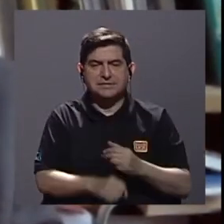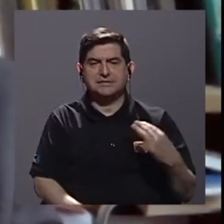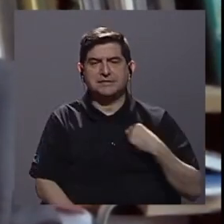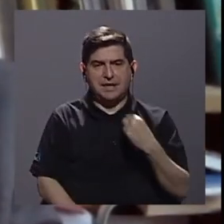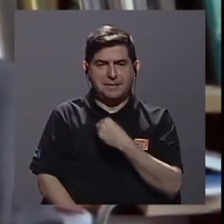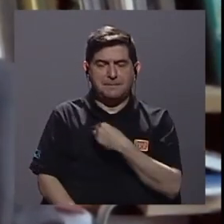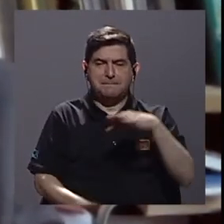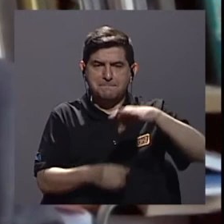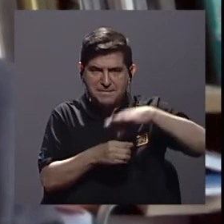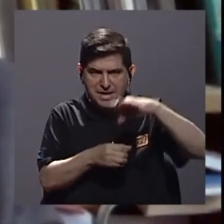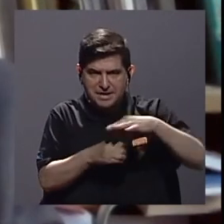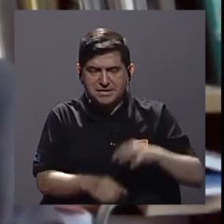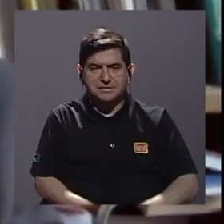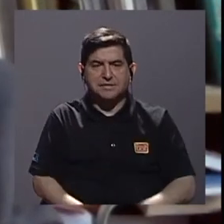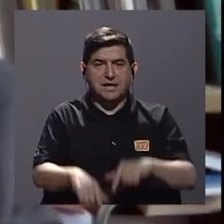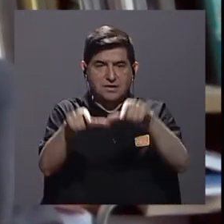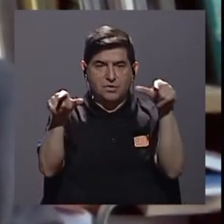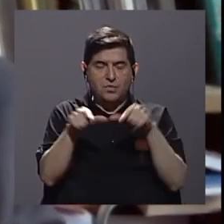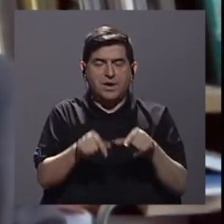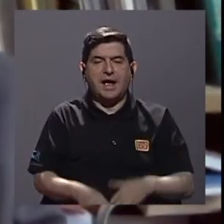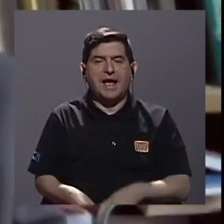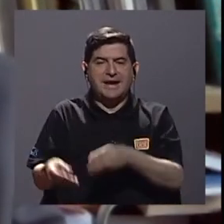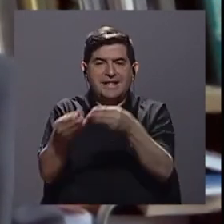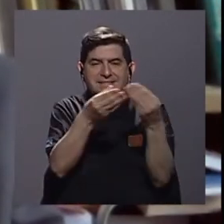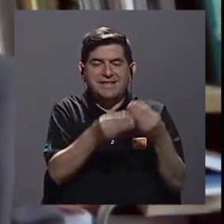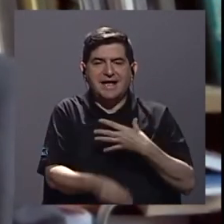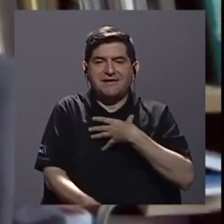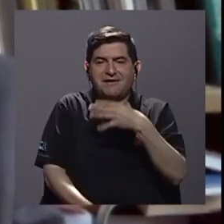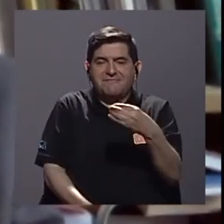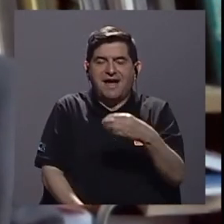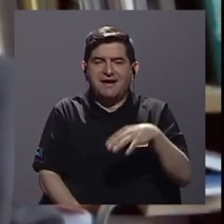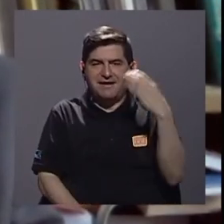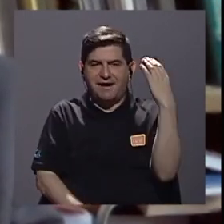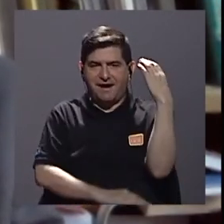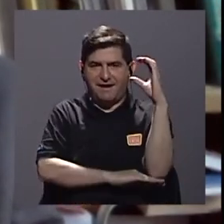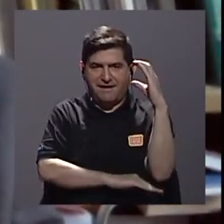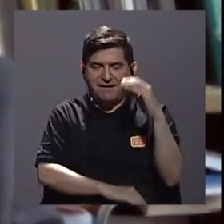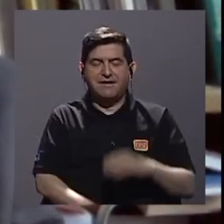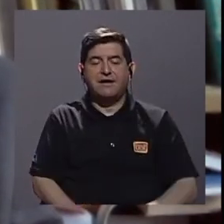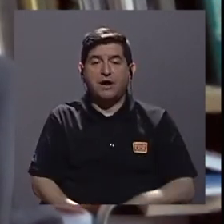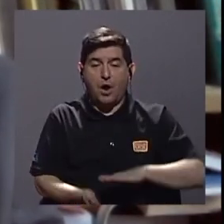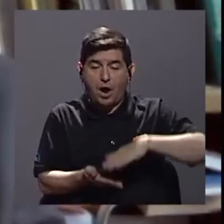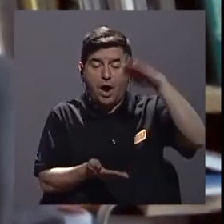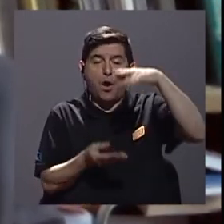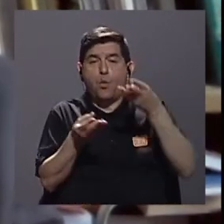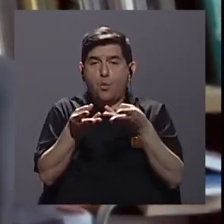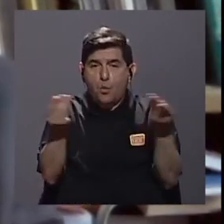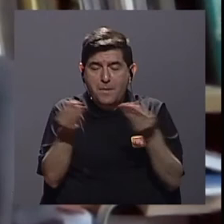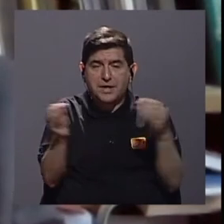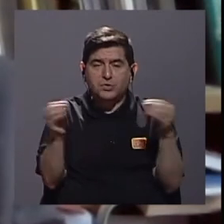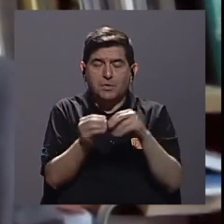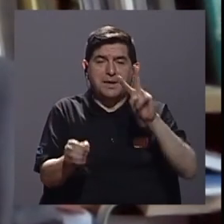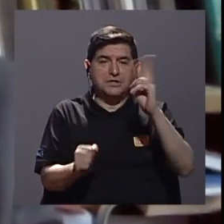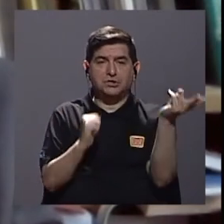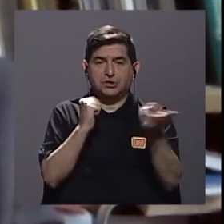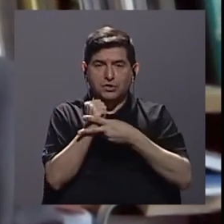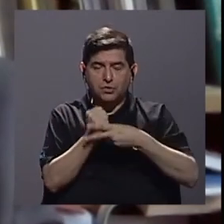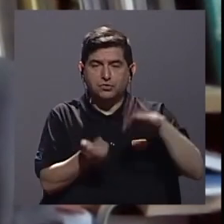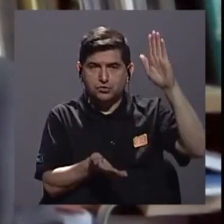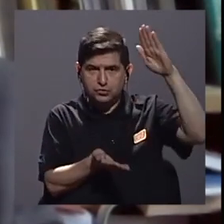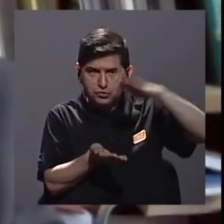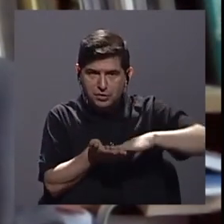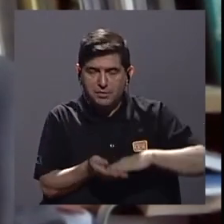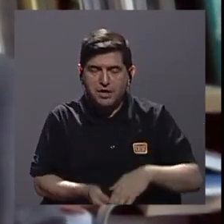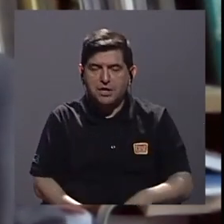ministerio de agricultura en la zona de tierra blanca de cartago ha logrado aumentar la producción a más del doble y reducir el